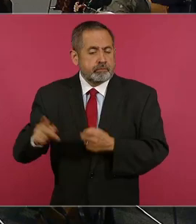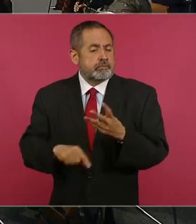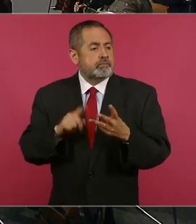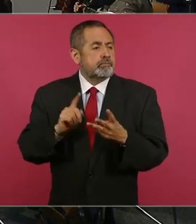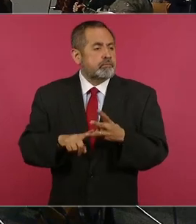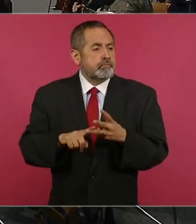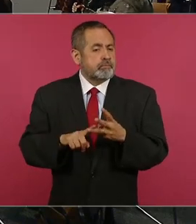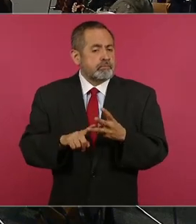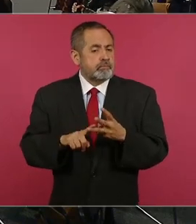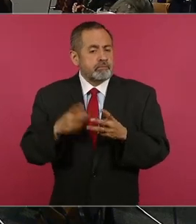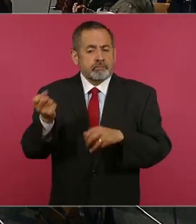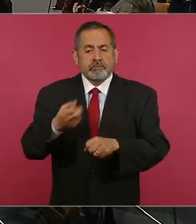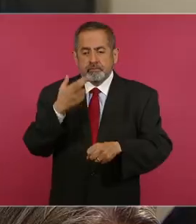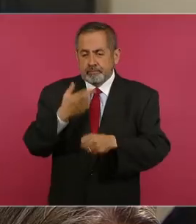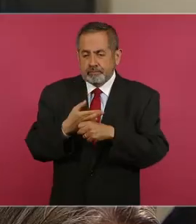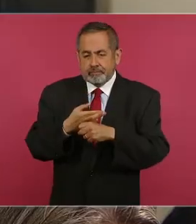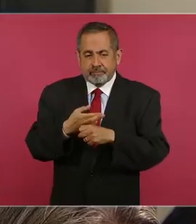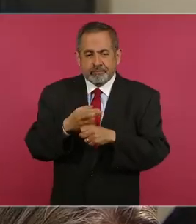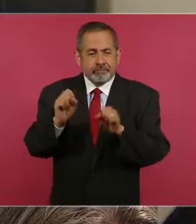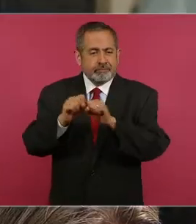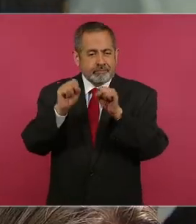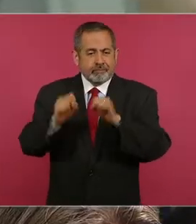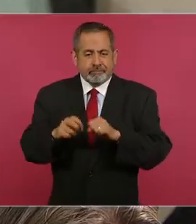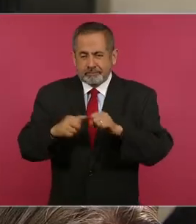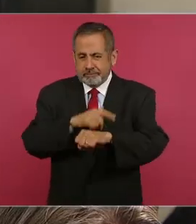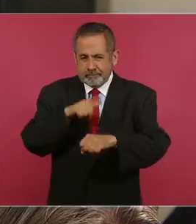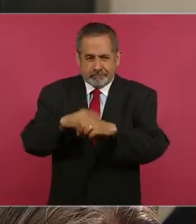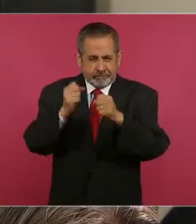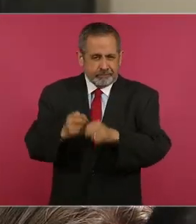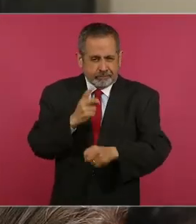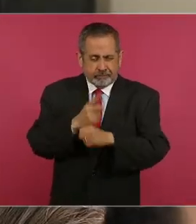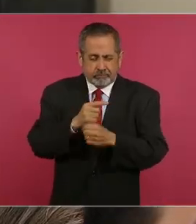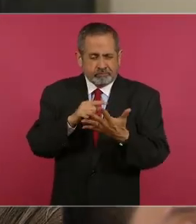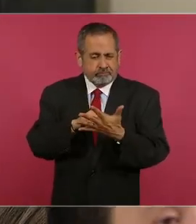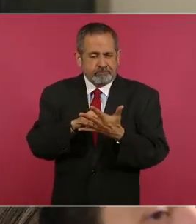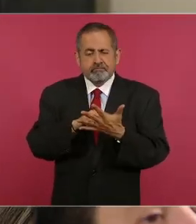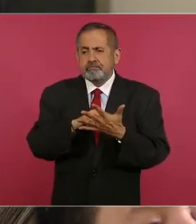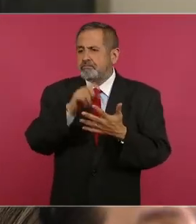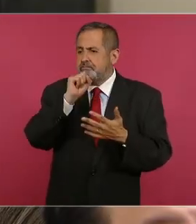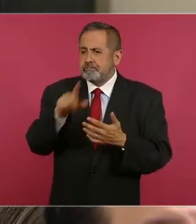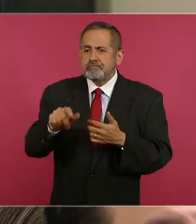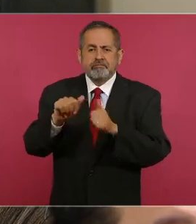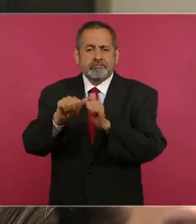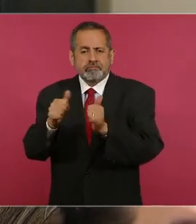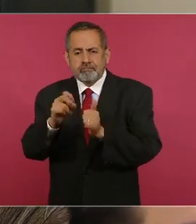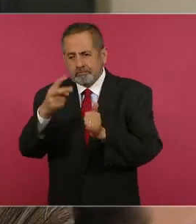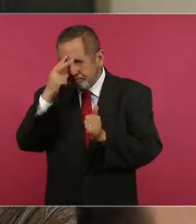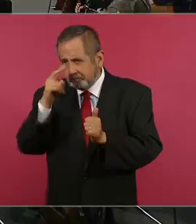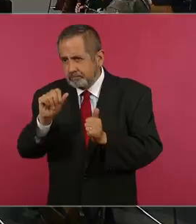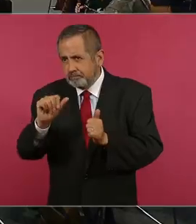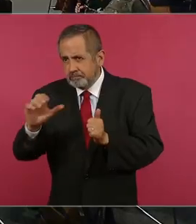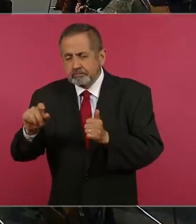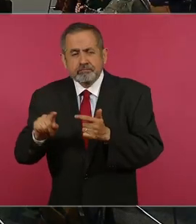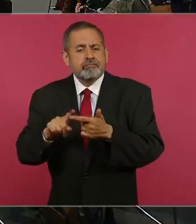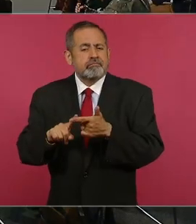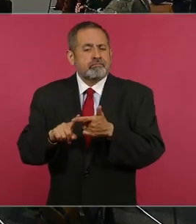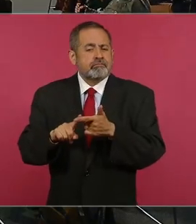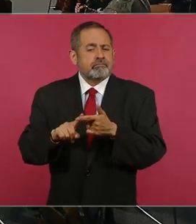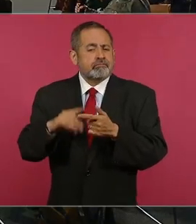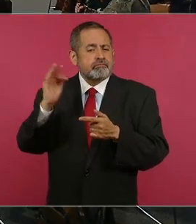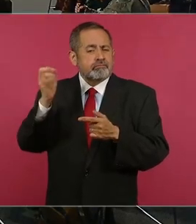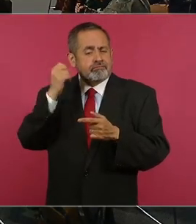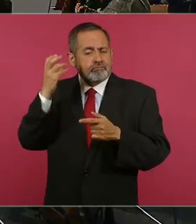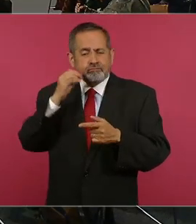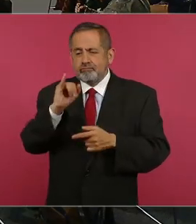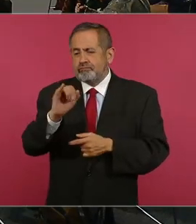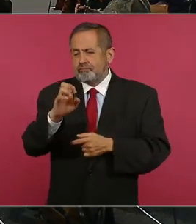Secretariado Ejecutivo del Sistema Nacional de Seguridad Pública, así como de Artes de México y del Foro Iberoamericano de Fotografía